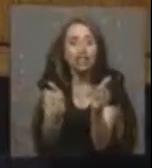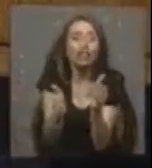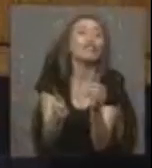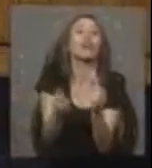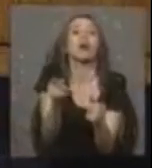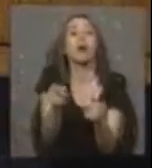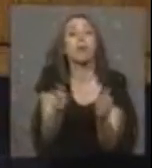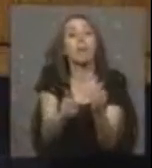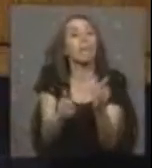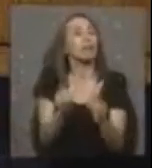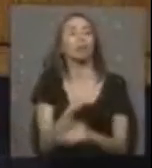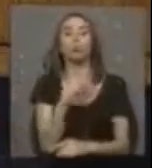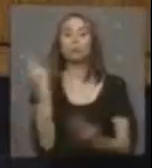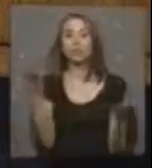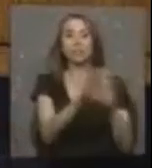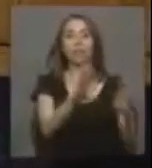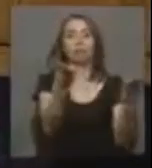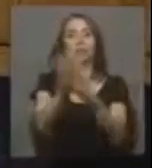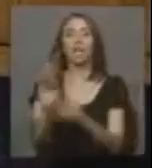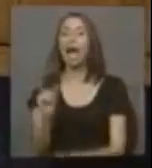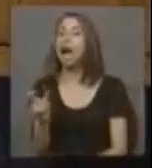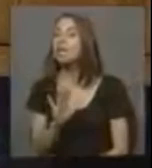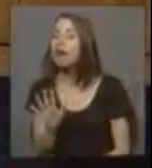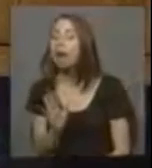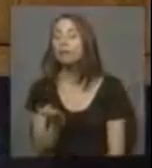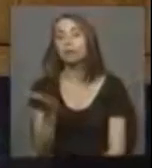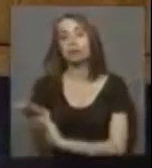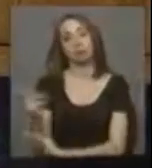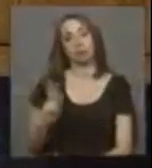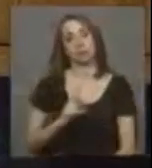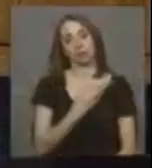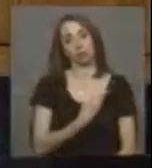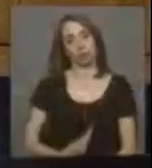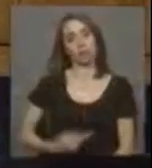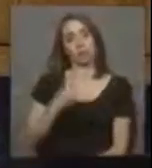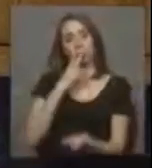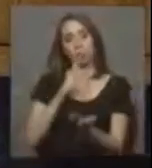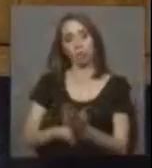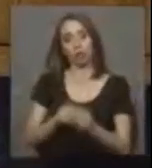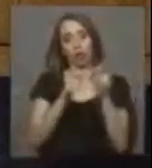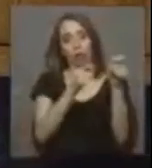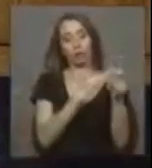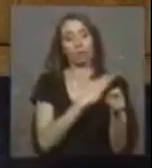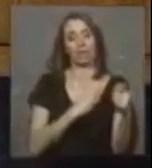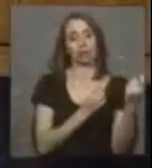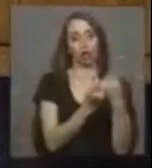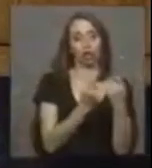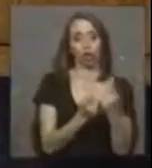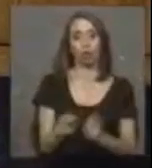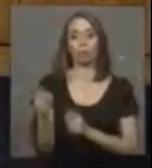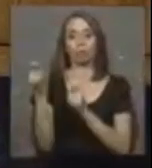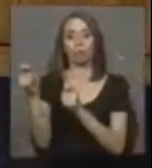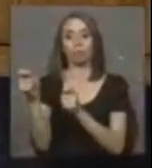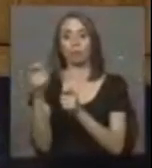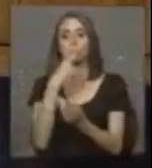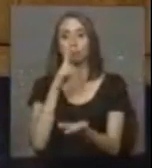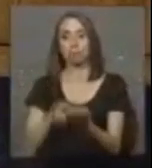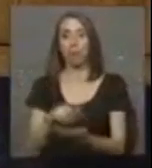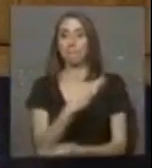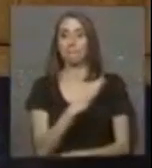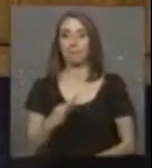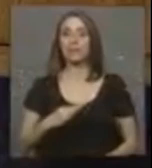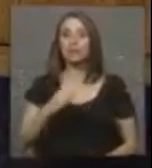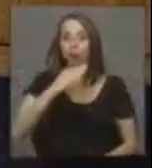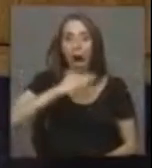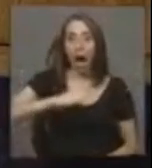productores. Esto es gravísimo. Y yo le pido, señor Presidente, oficio a los ministros de Economía. Oficio al ministro